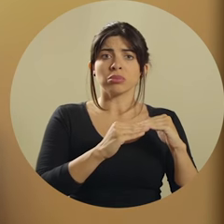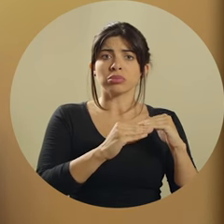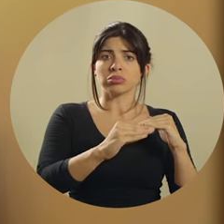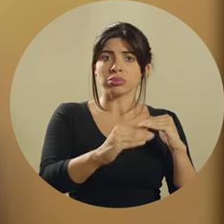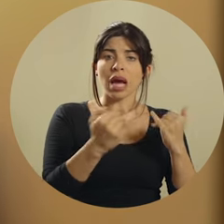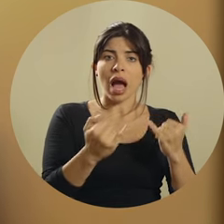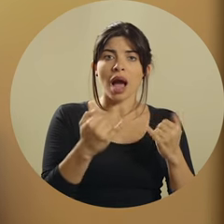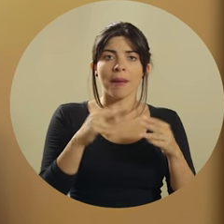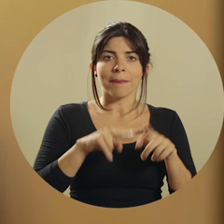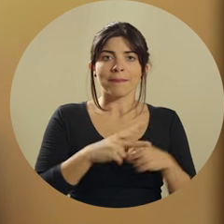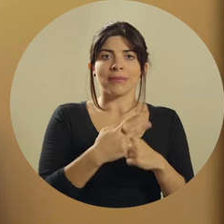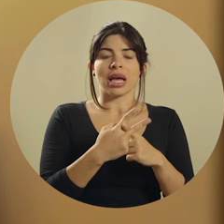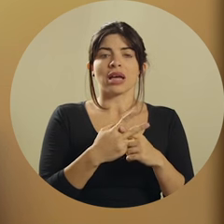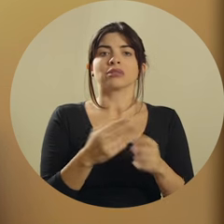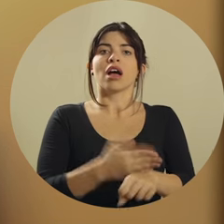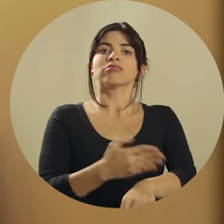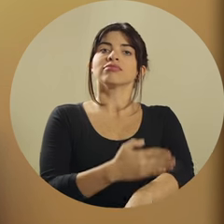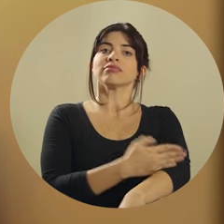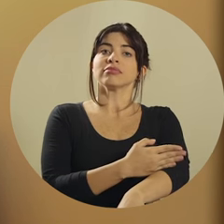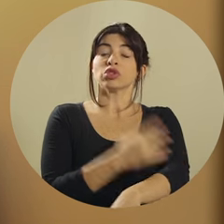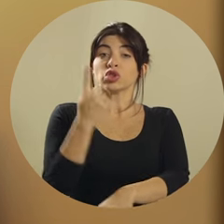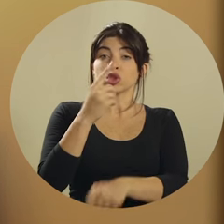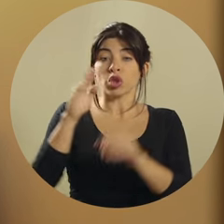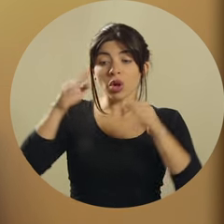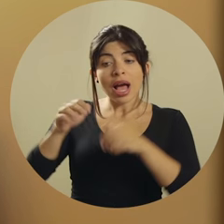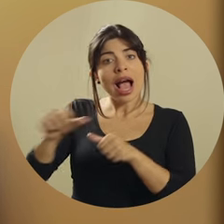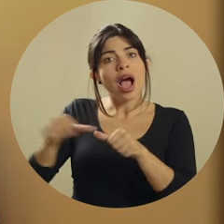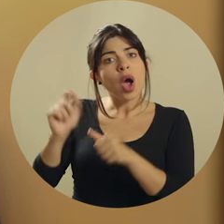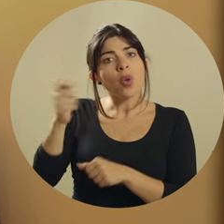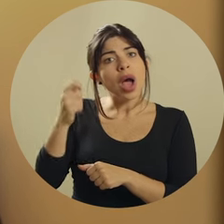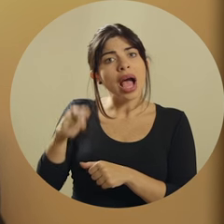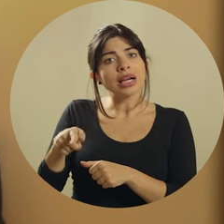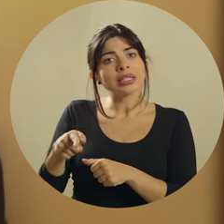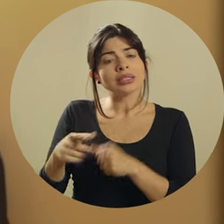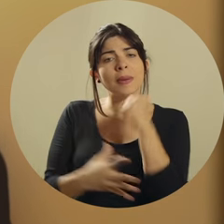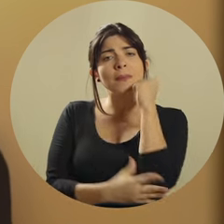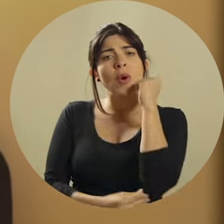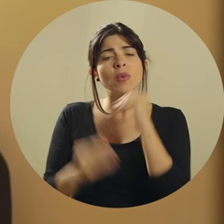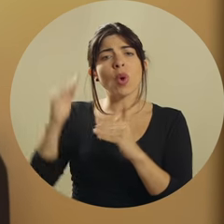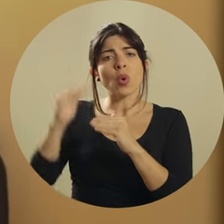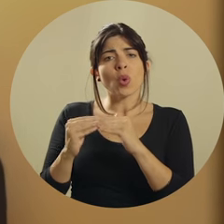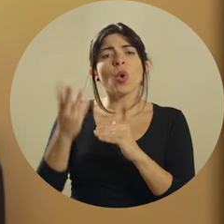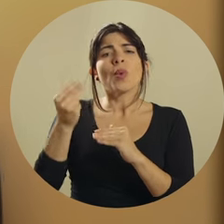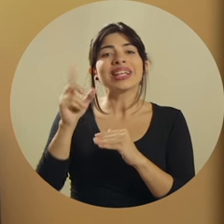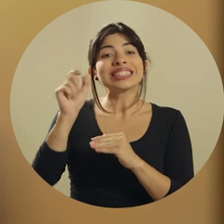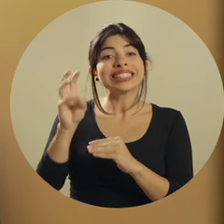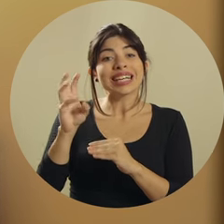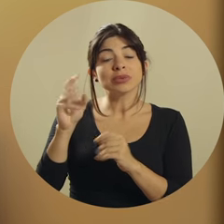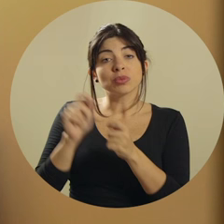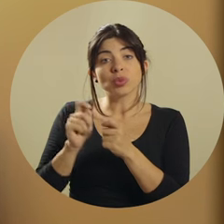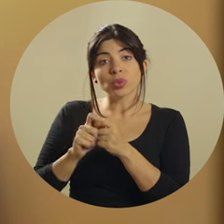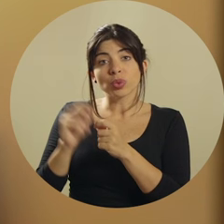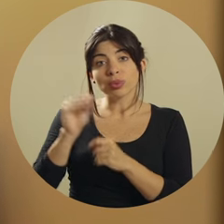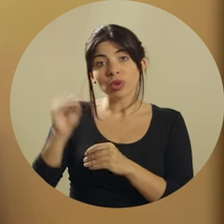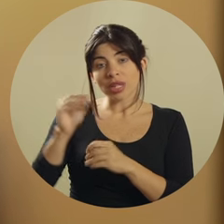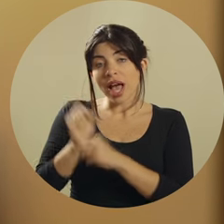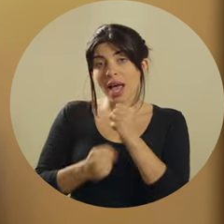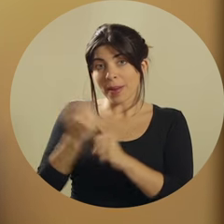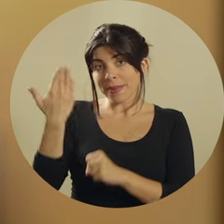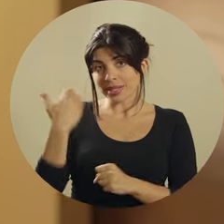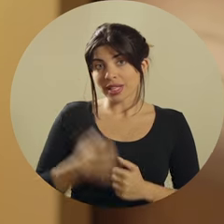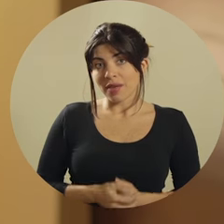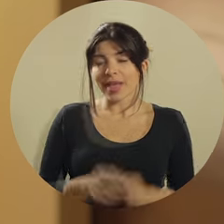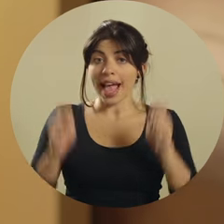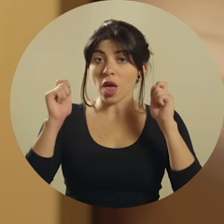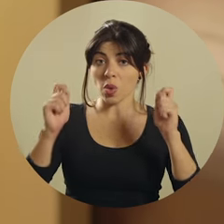crecer y comienzan a verse señales de recuperación. Solo en Guanacaste la pobreza disminuyó más de seis puntos porcentuales el año